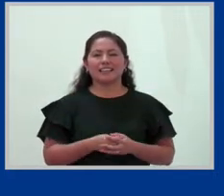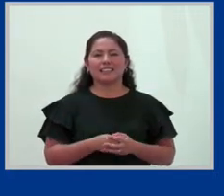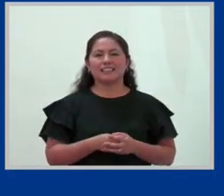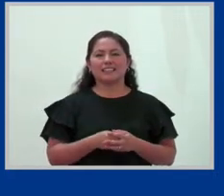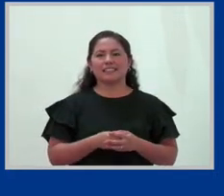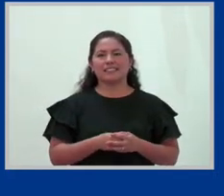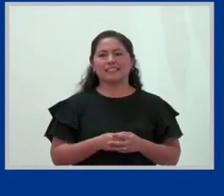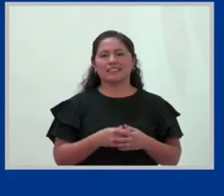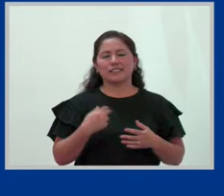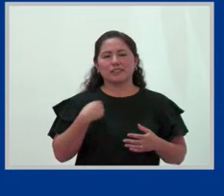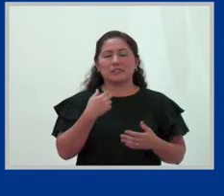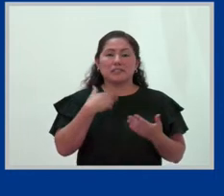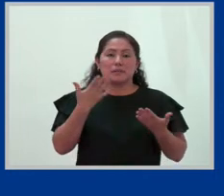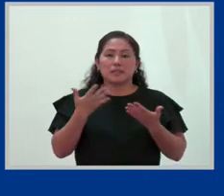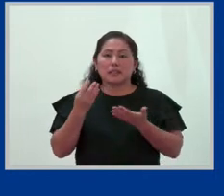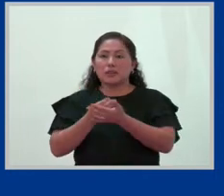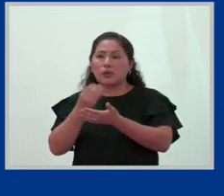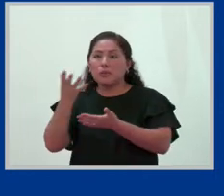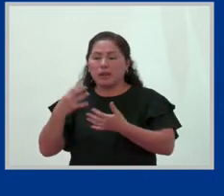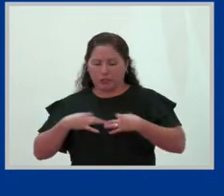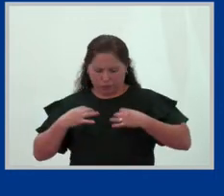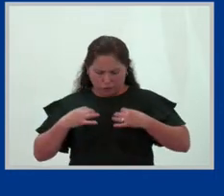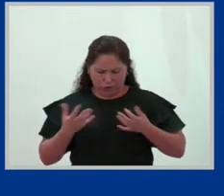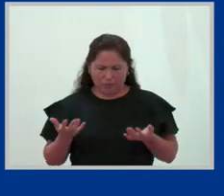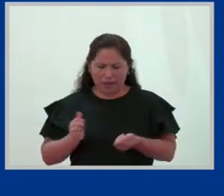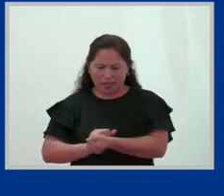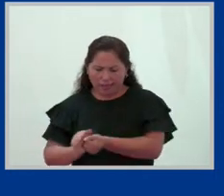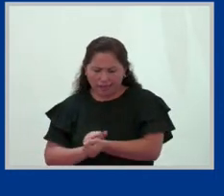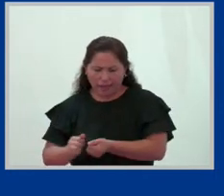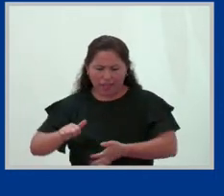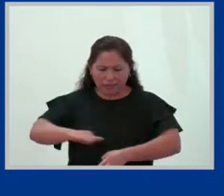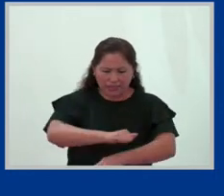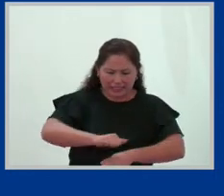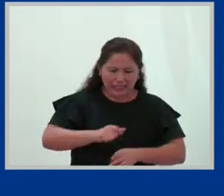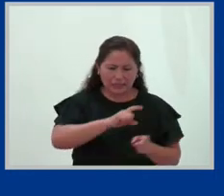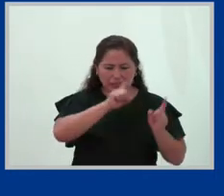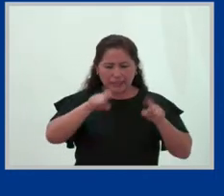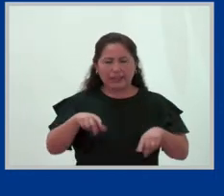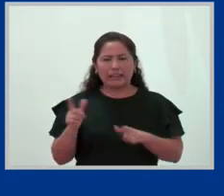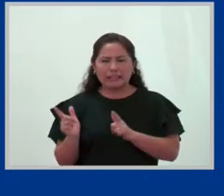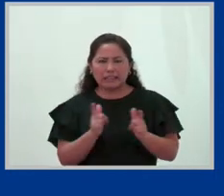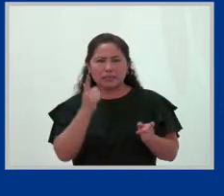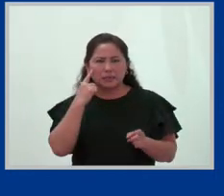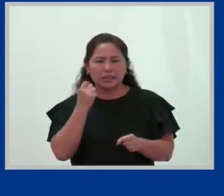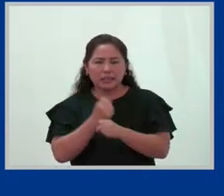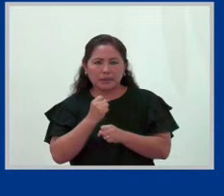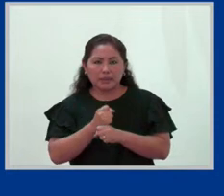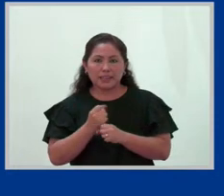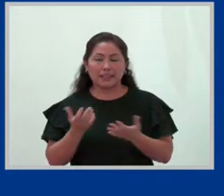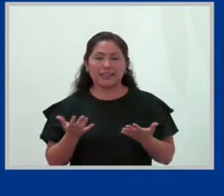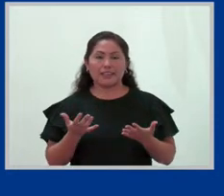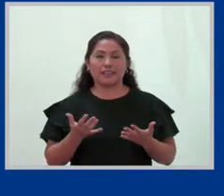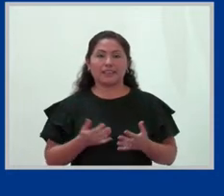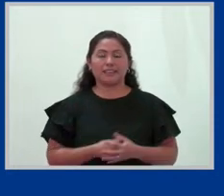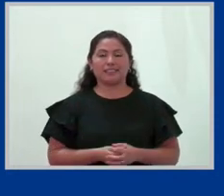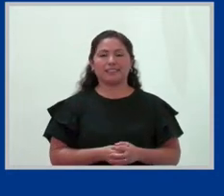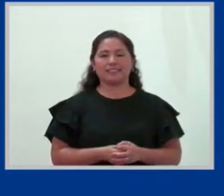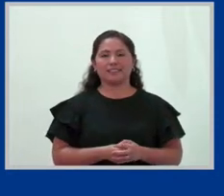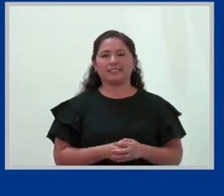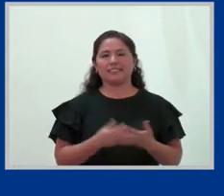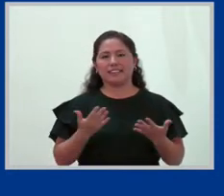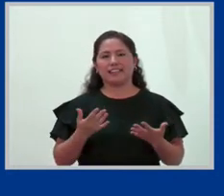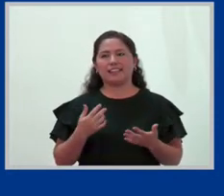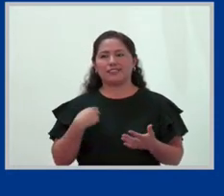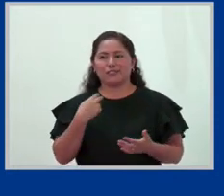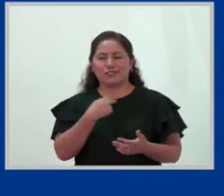lo hemos comprado, lo hemos lavado, lo hemos planchado y estamos listos aquí, con finalmente un